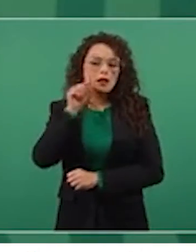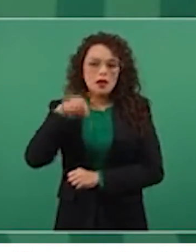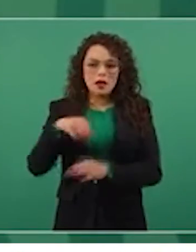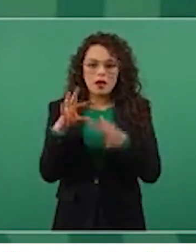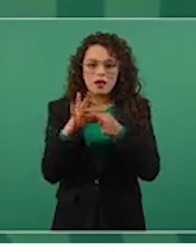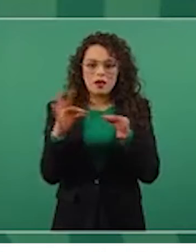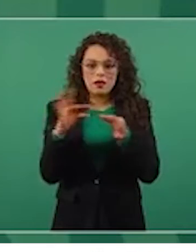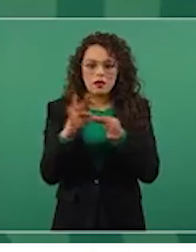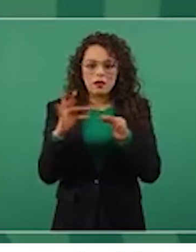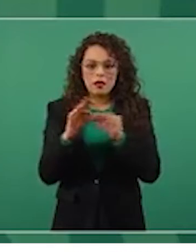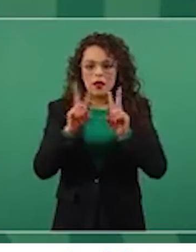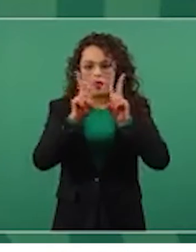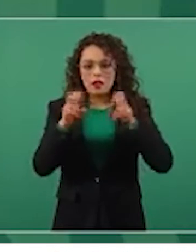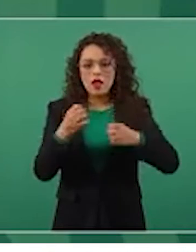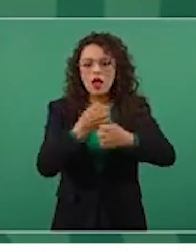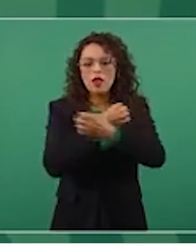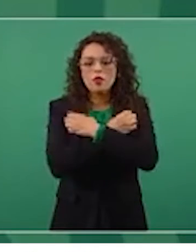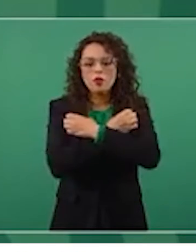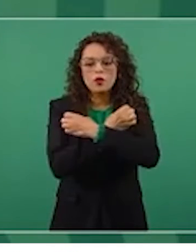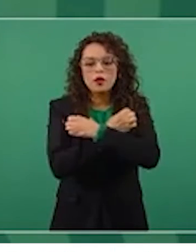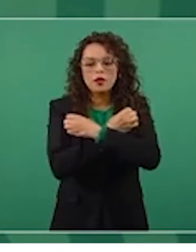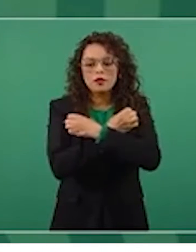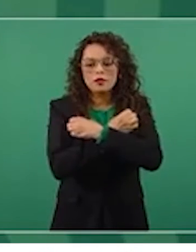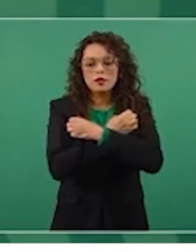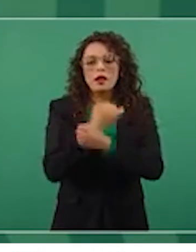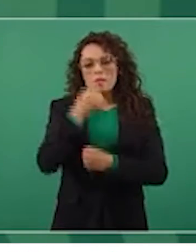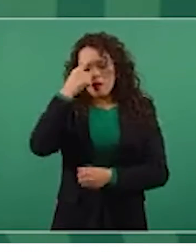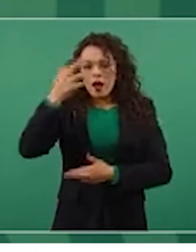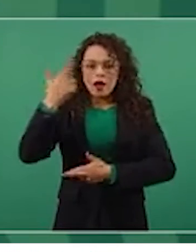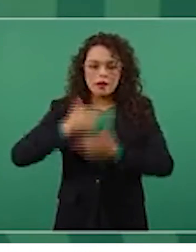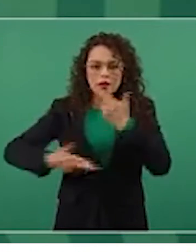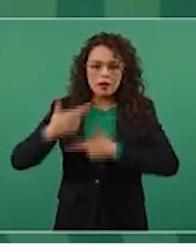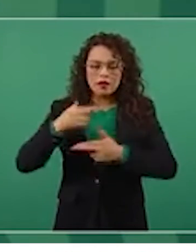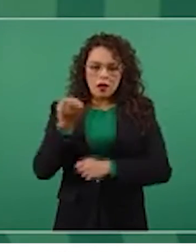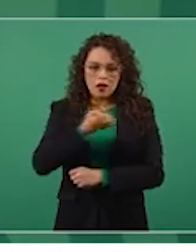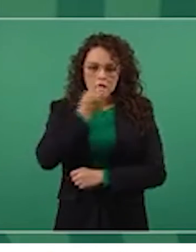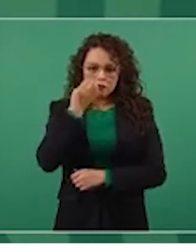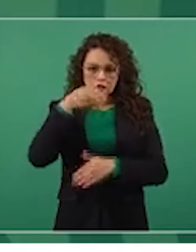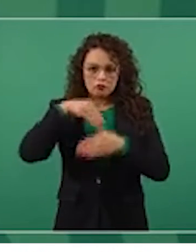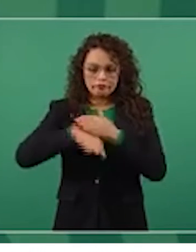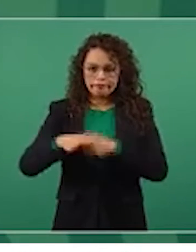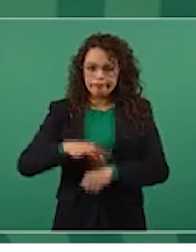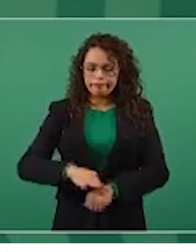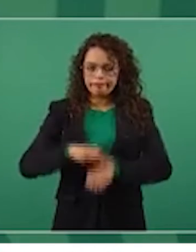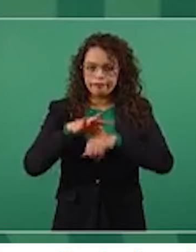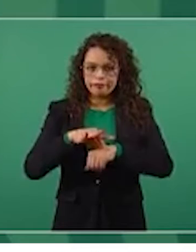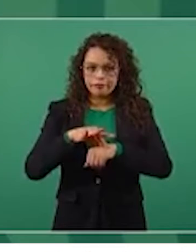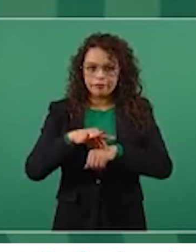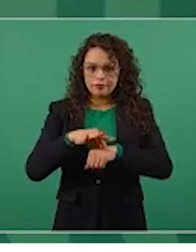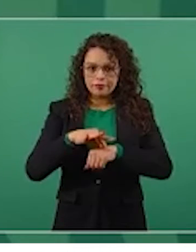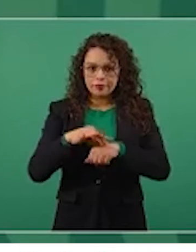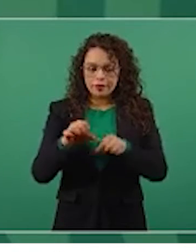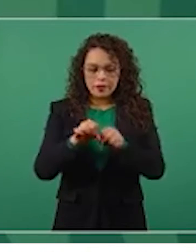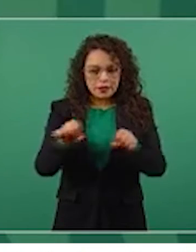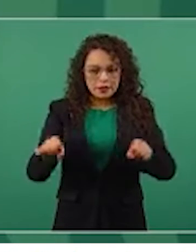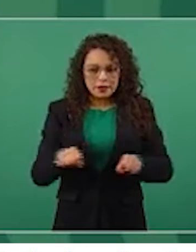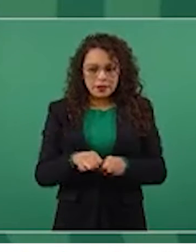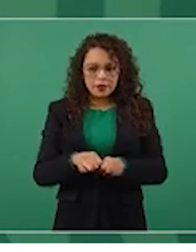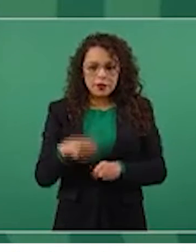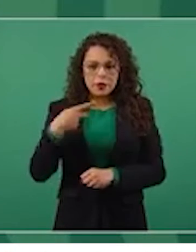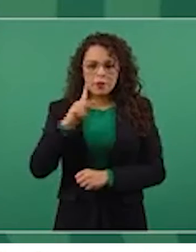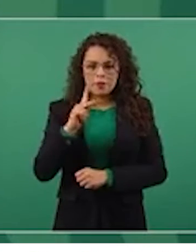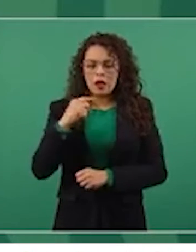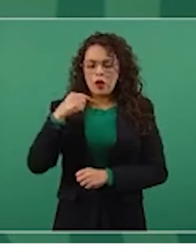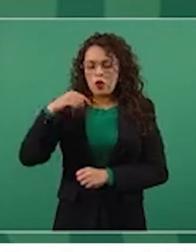educación y del regreso a clases. Adelanto de que hoy tienen una